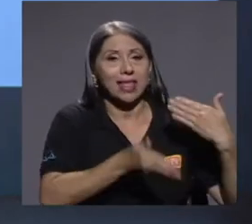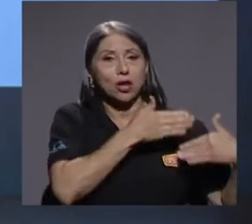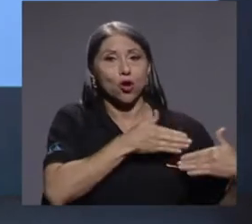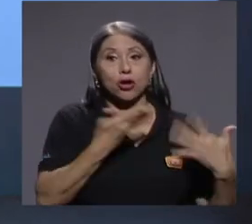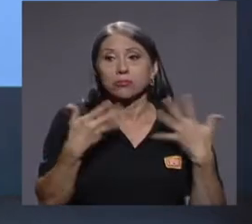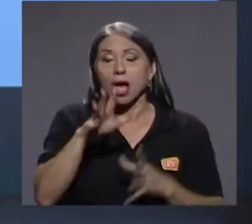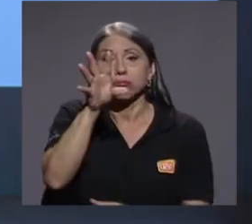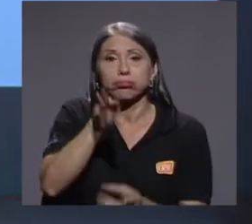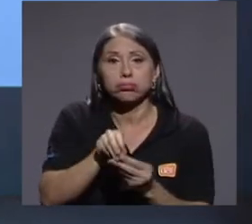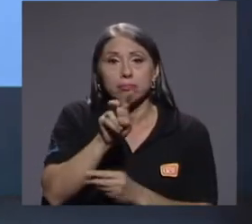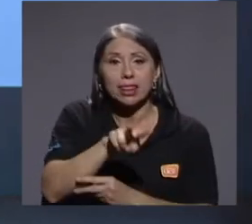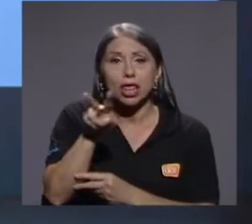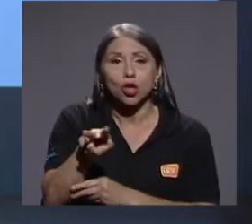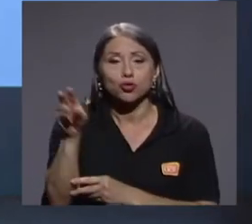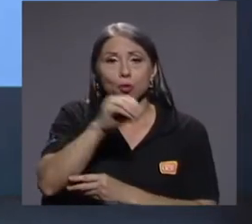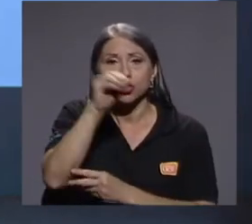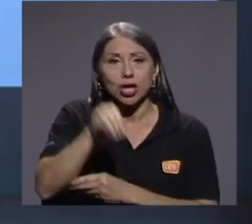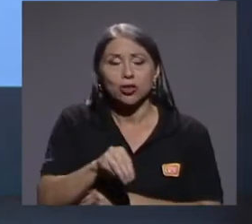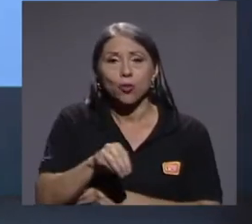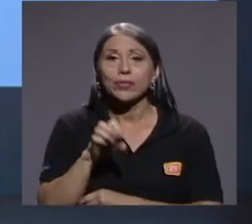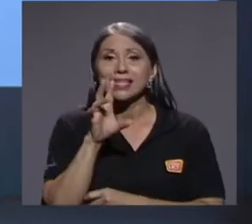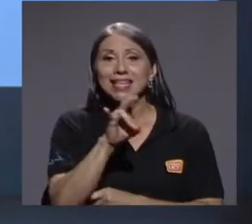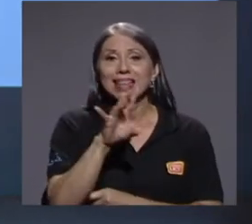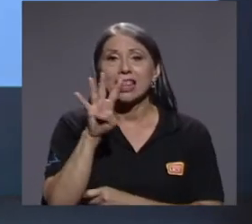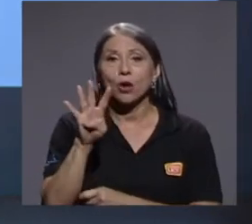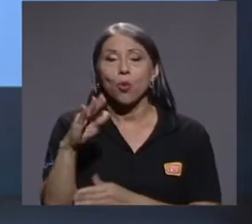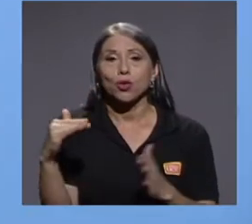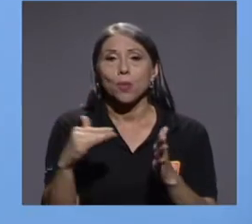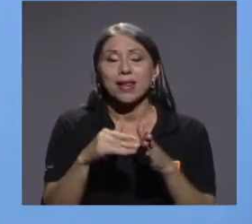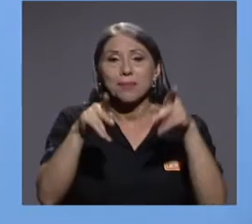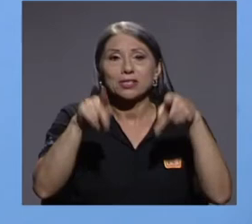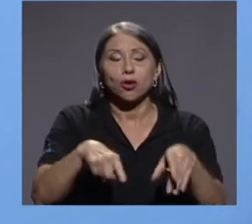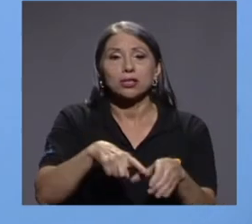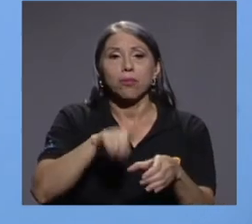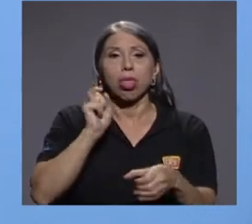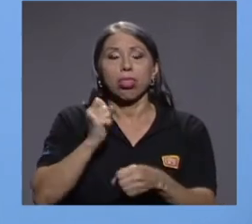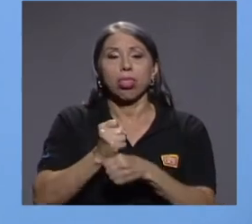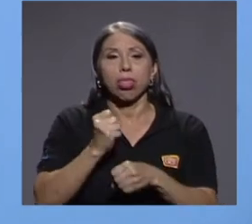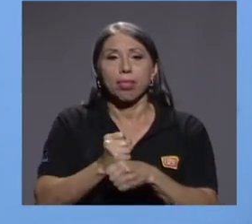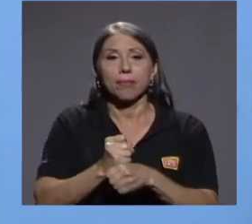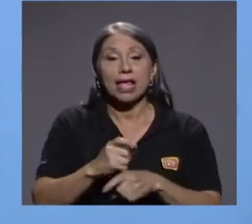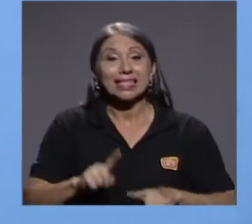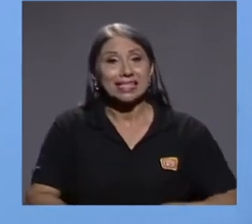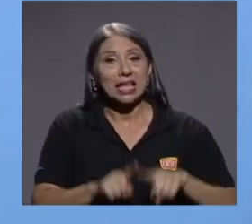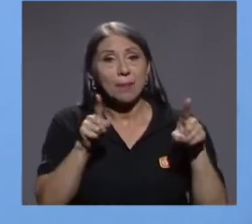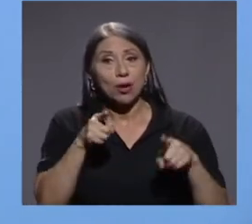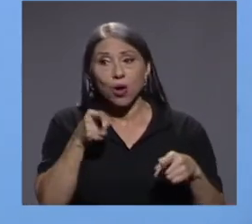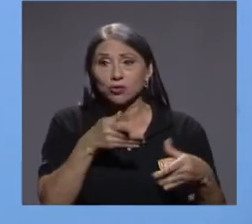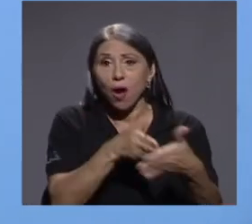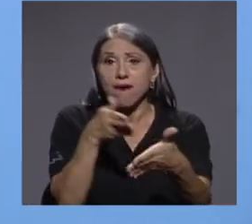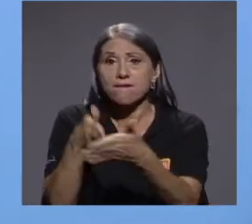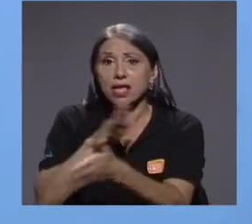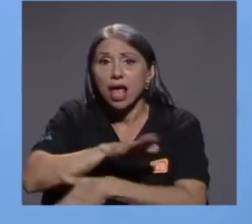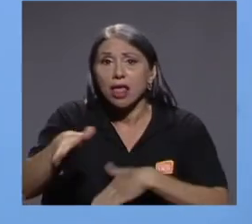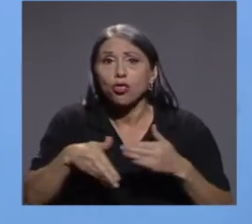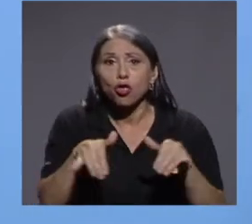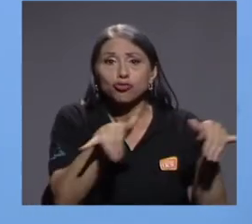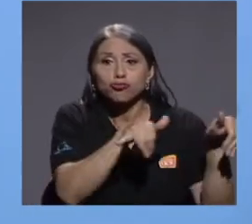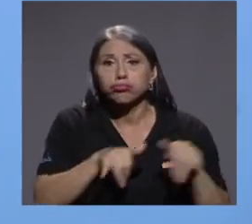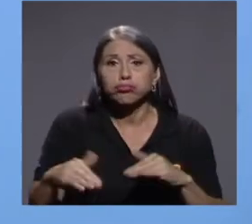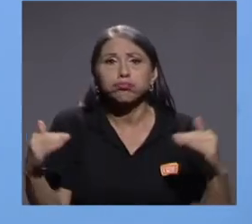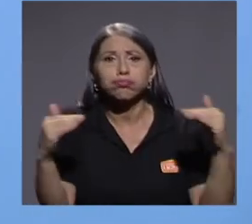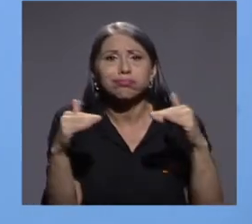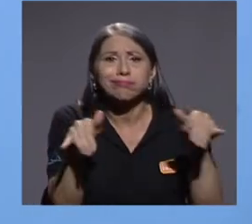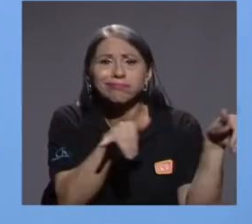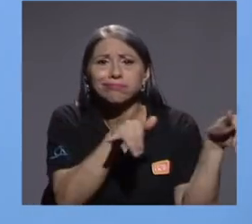% y 74 mil personas se habían retirado del mercado laboral. Esto sin embargo no afecta a todo el mundo por igual. Los